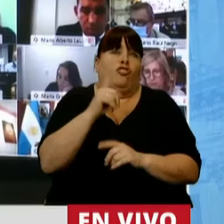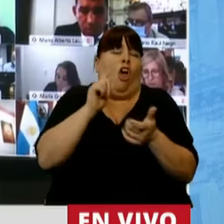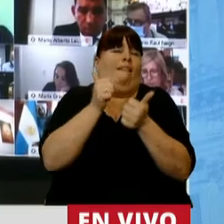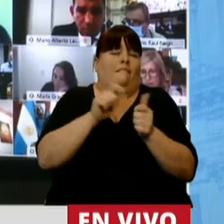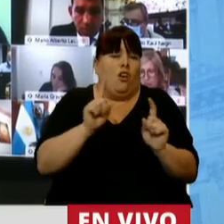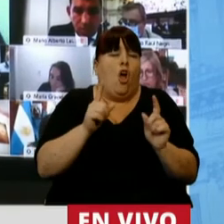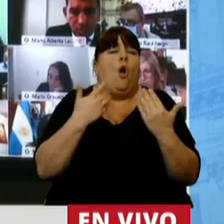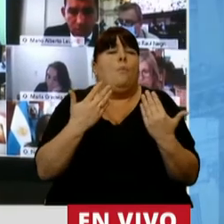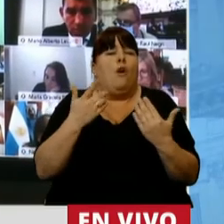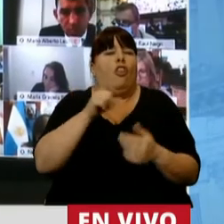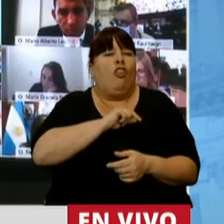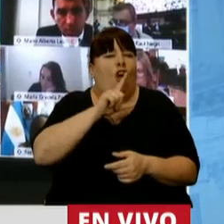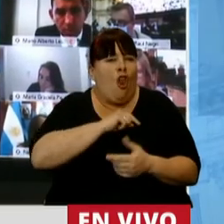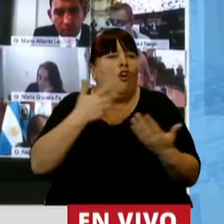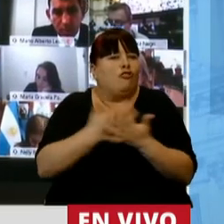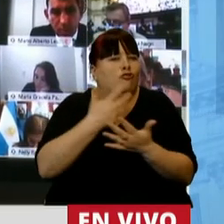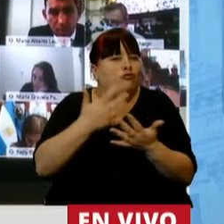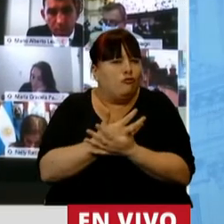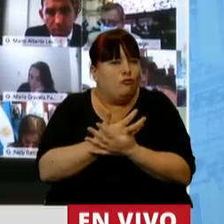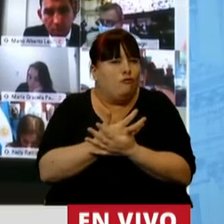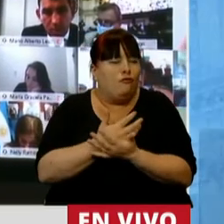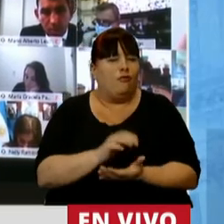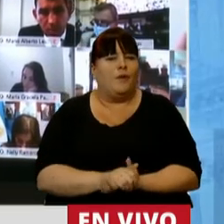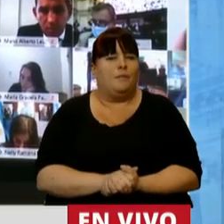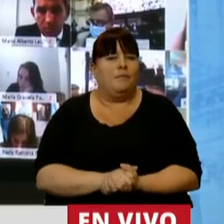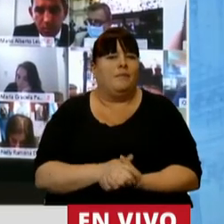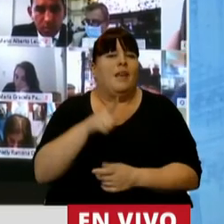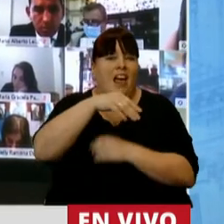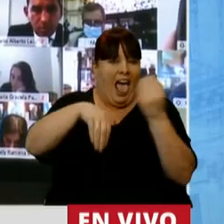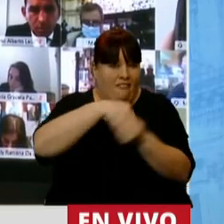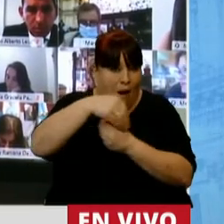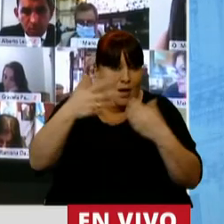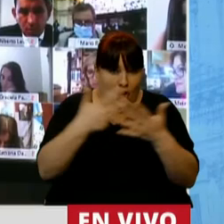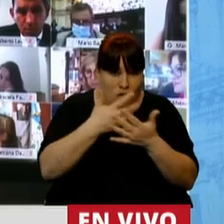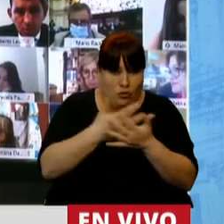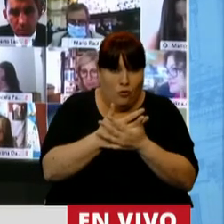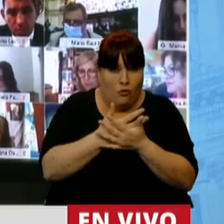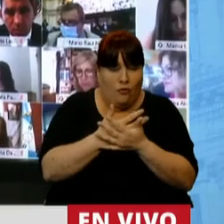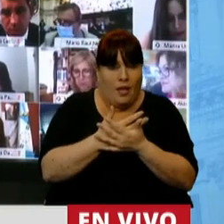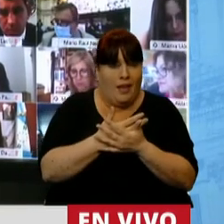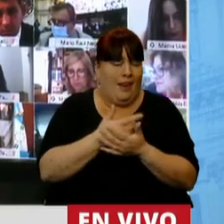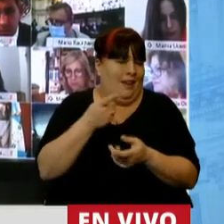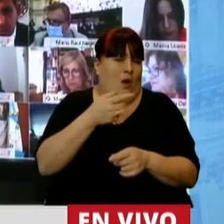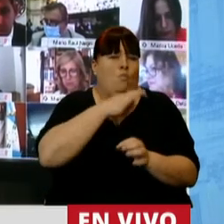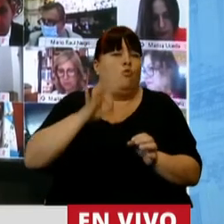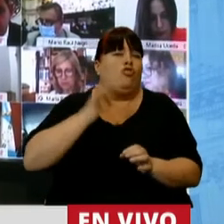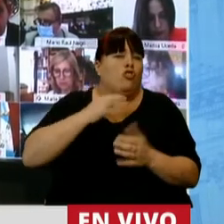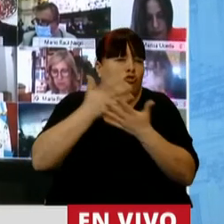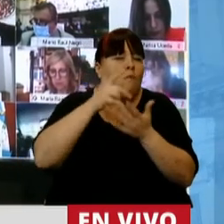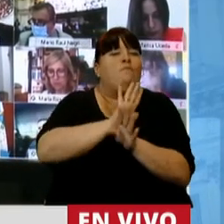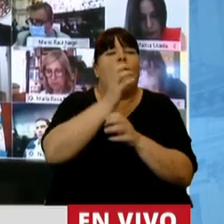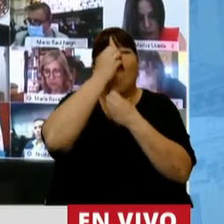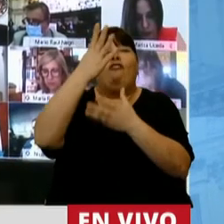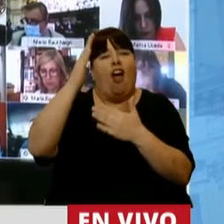todo todo el dolor sufrido por su familia en todos estos años.